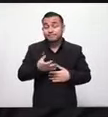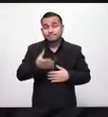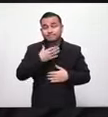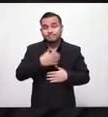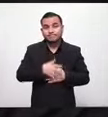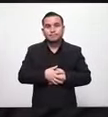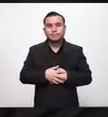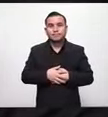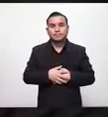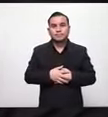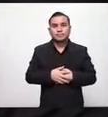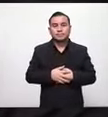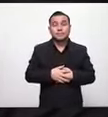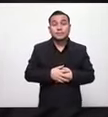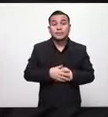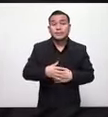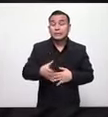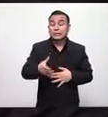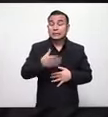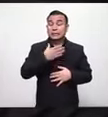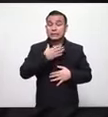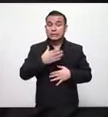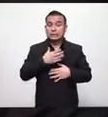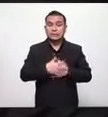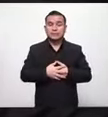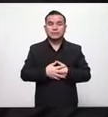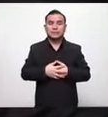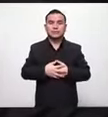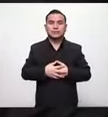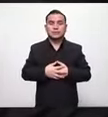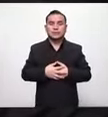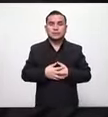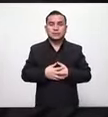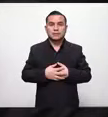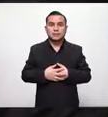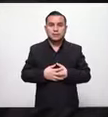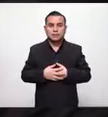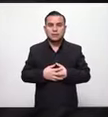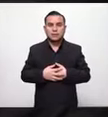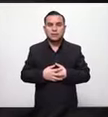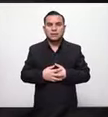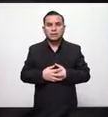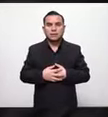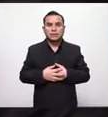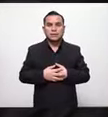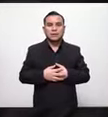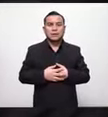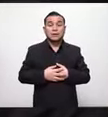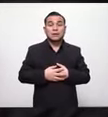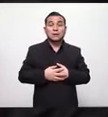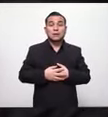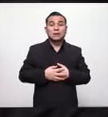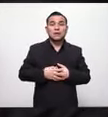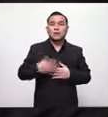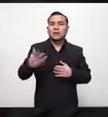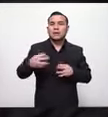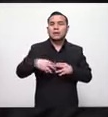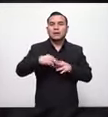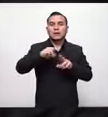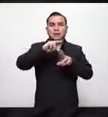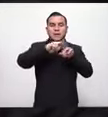es realmente difícil que entre Cana PCN